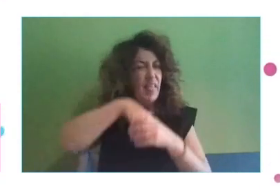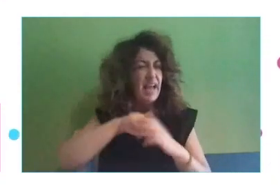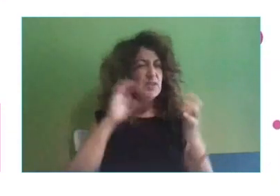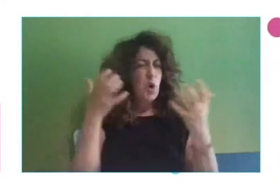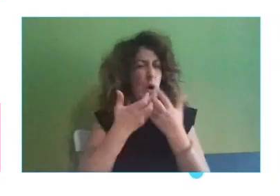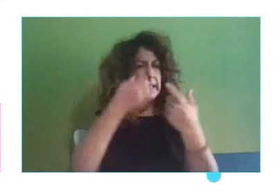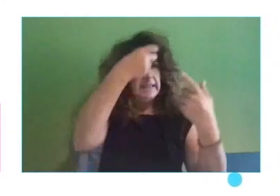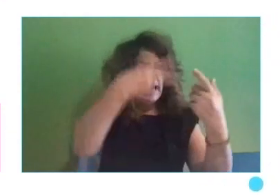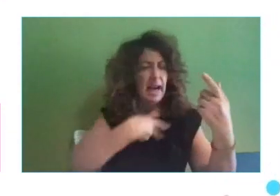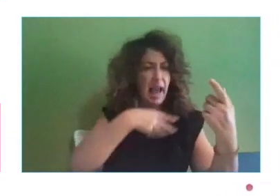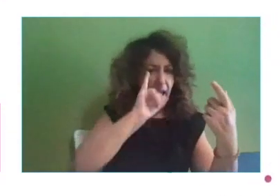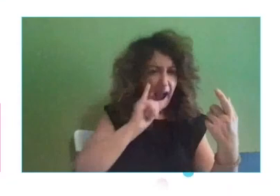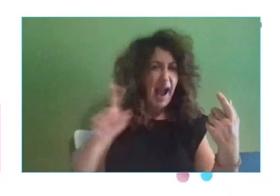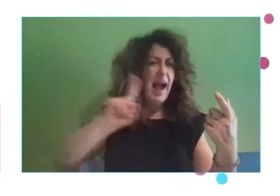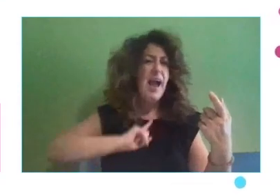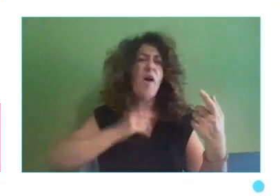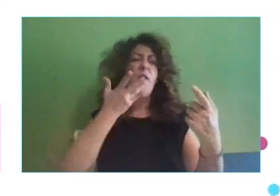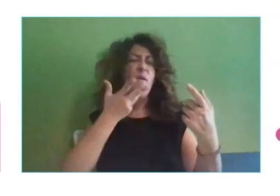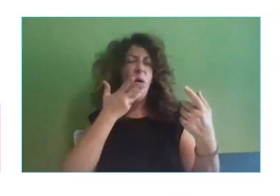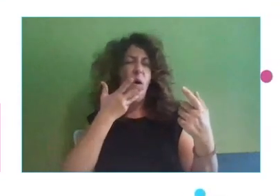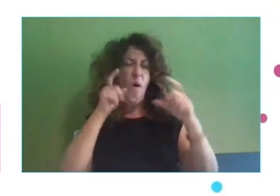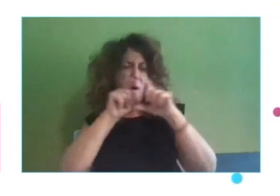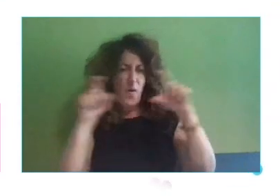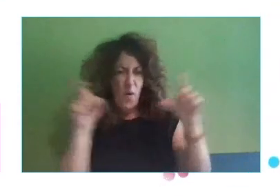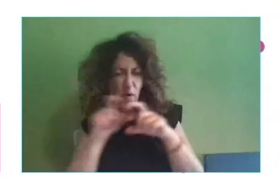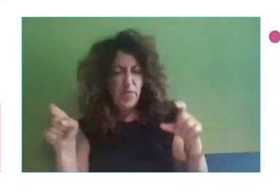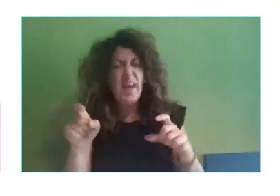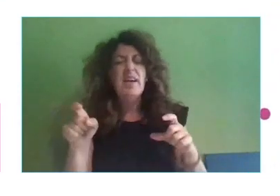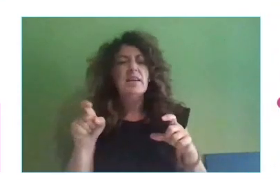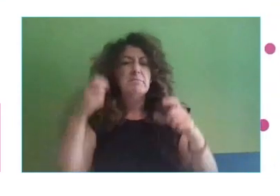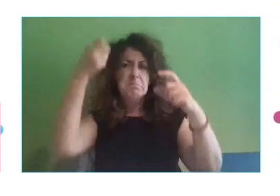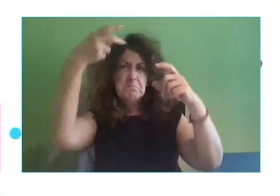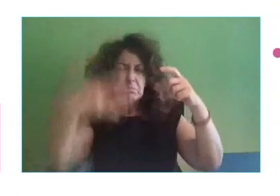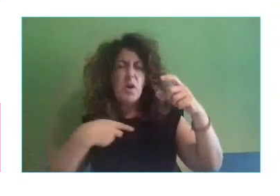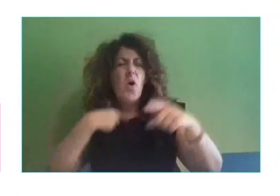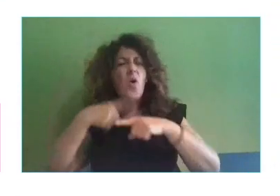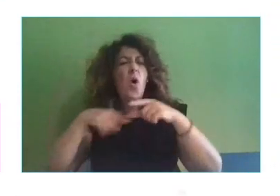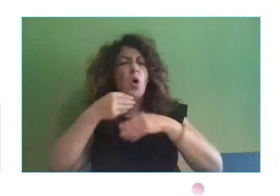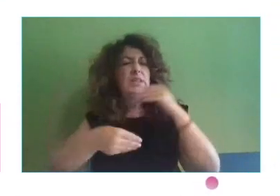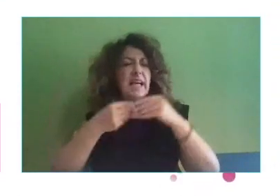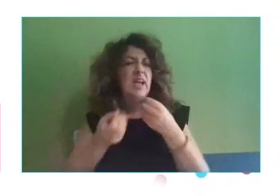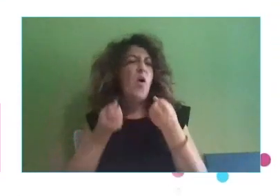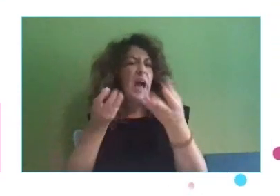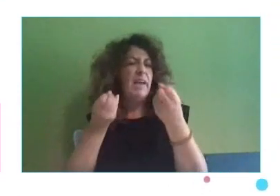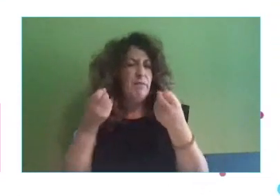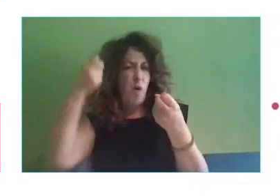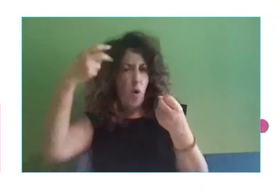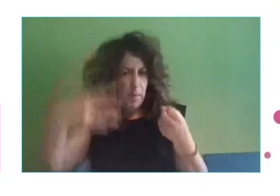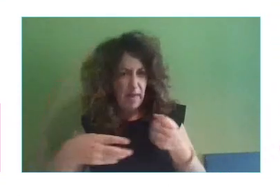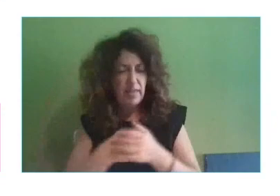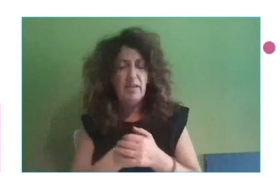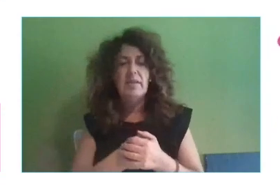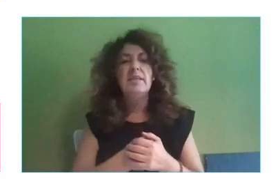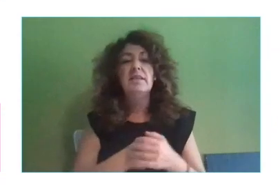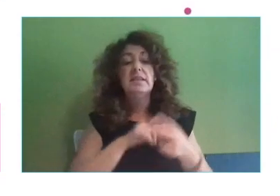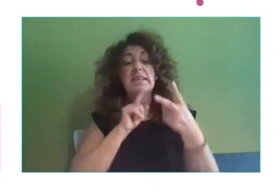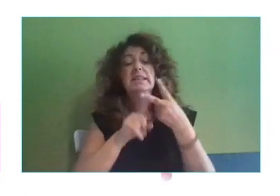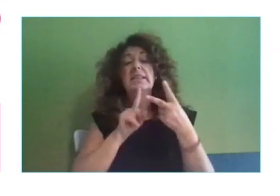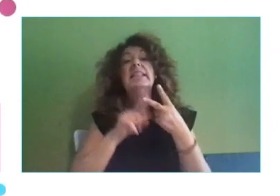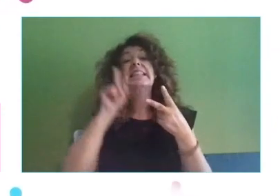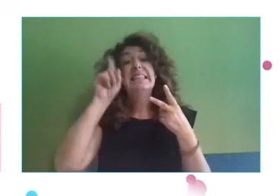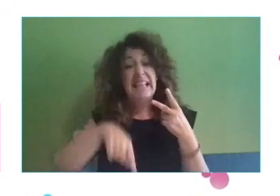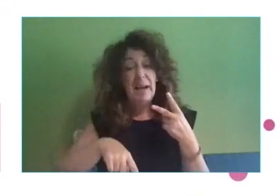que pueda dar información sobre lo que hago. Lo siguiente, también utilizando Internet, es